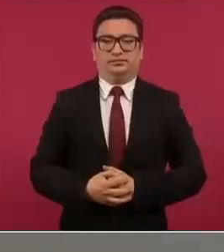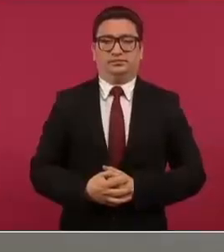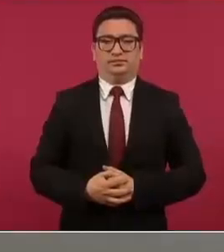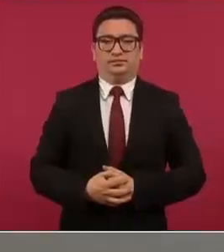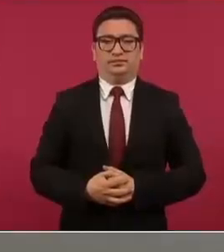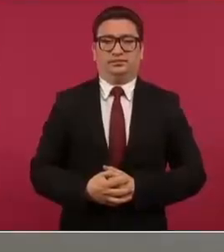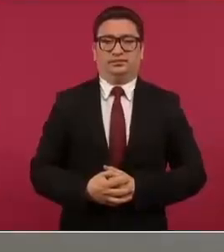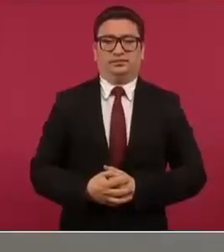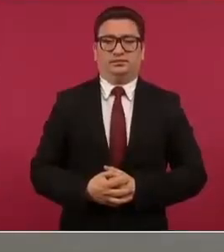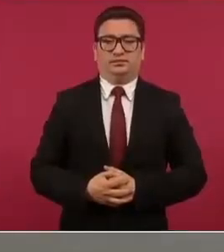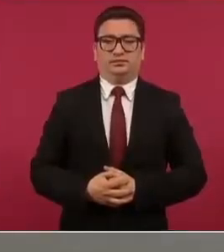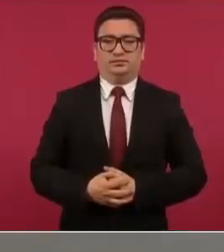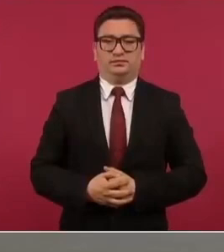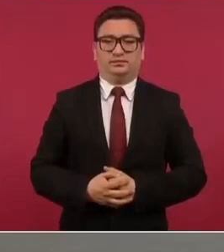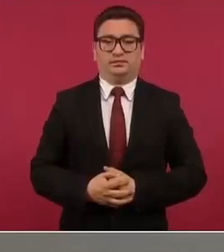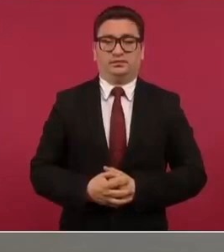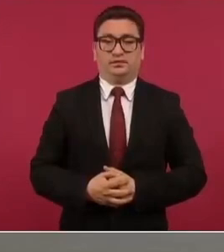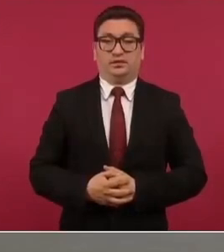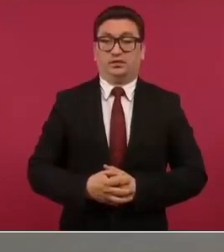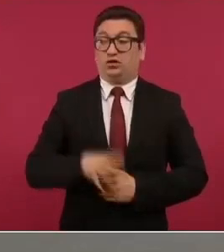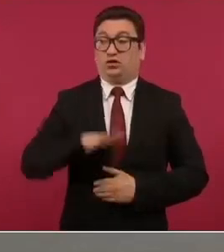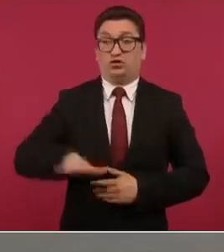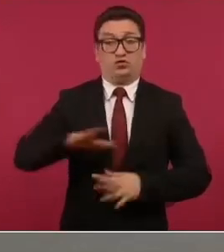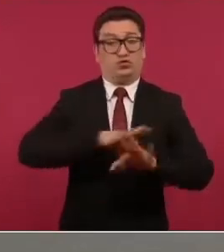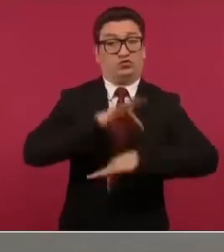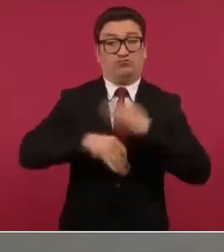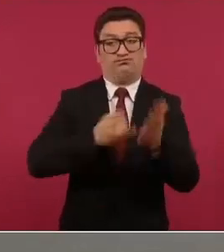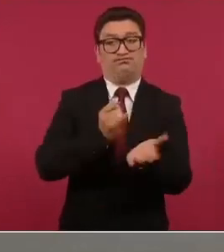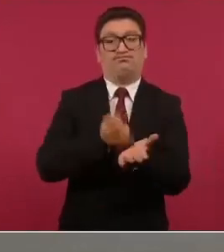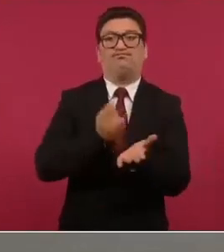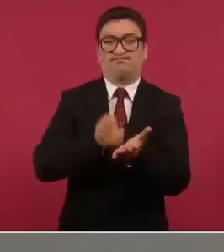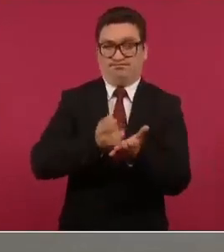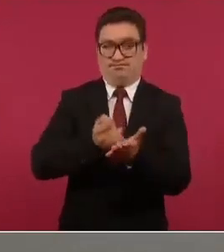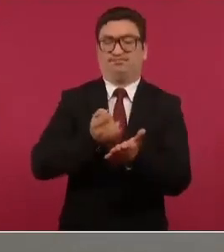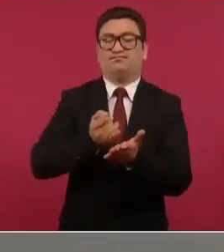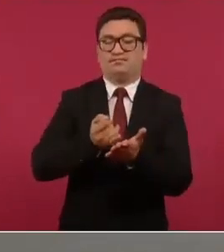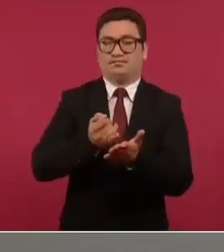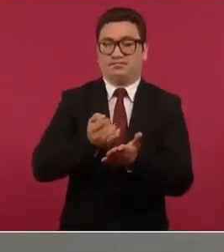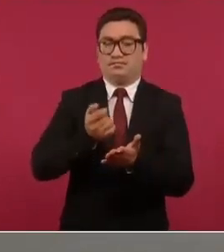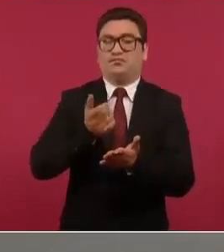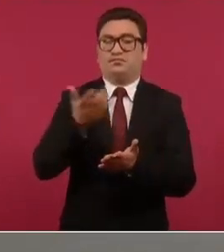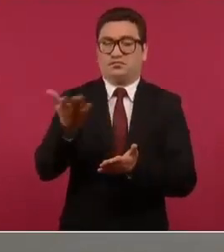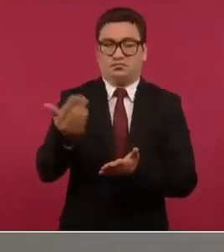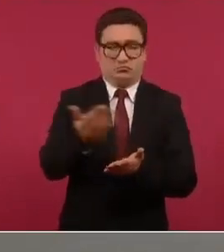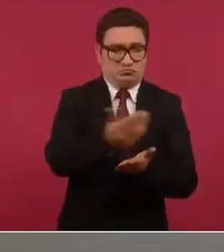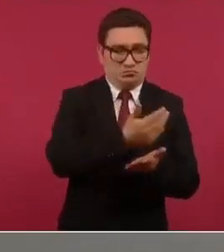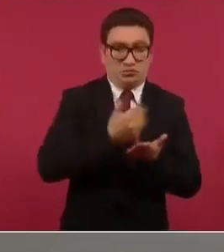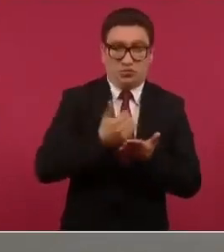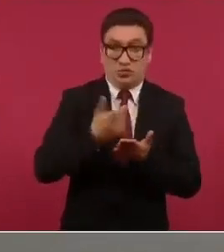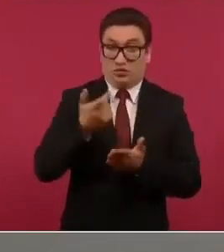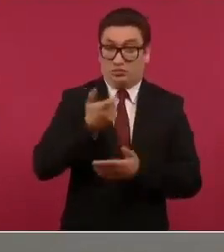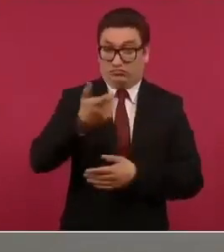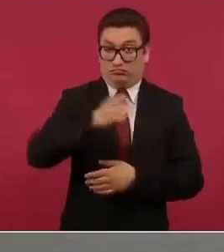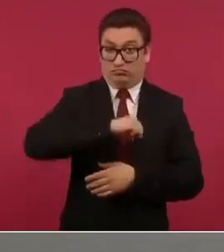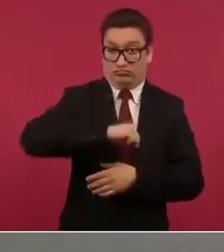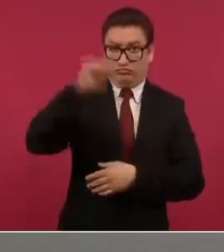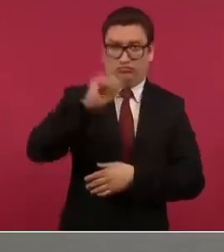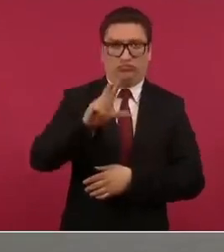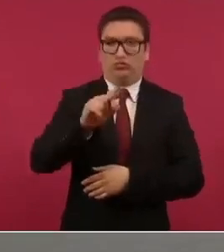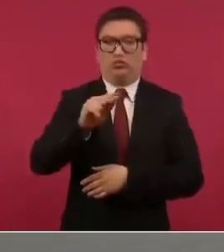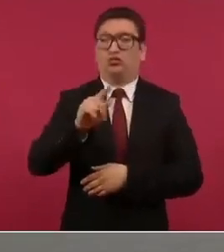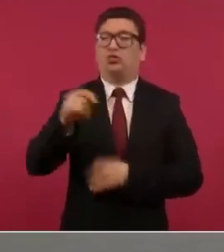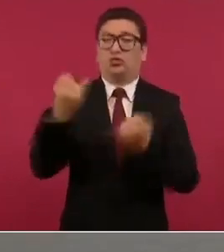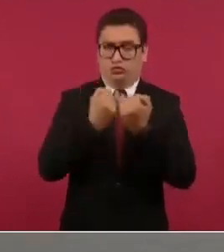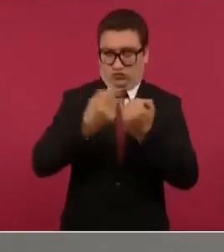cobrando impuestos sin aumentarlos sólo cobrando impuestos a las